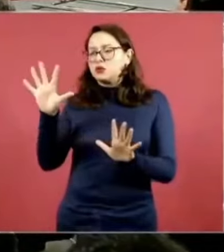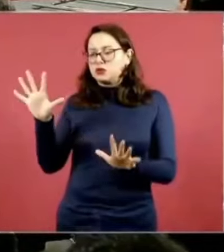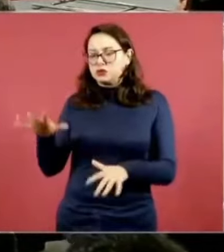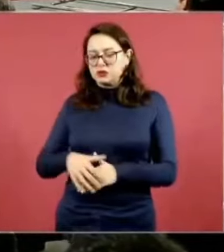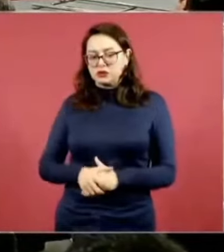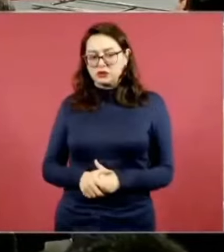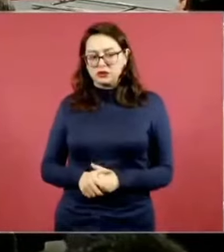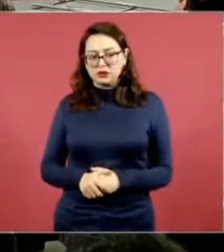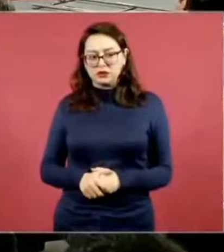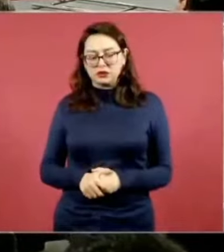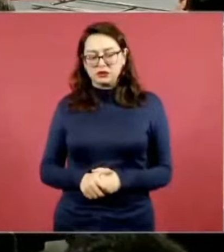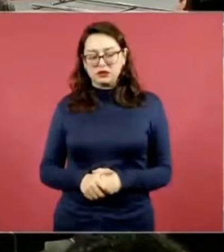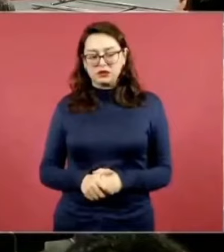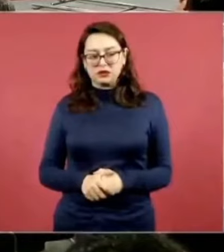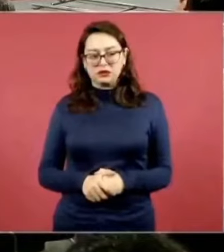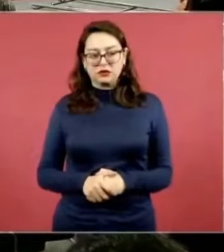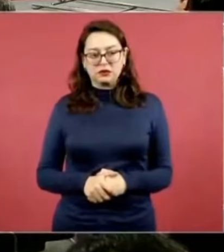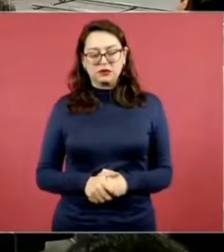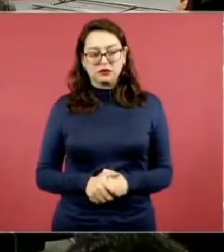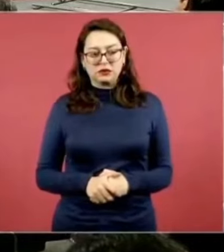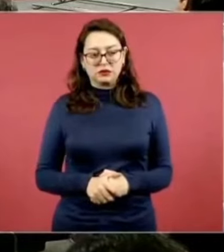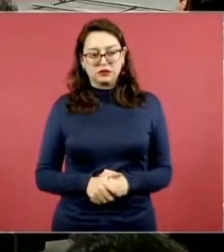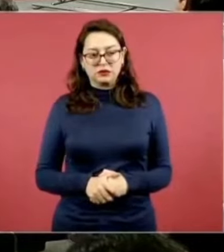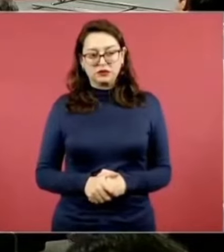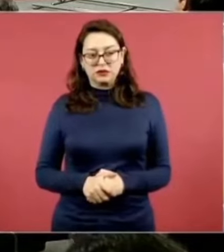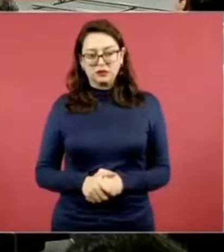pero no está aquí lo que vengo buscando